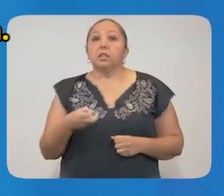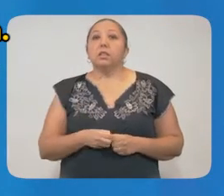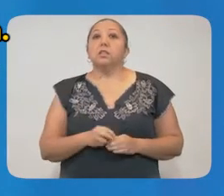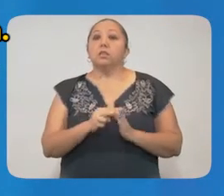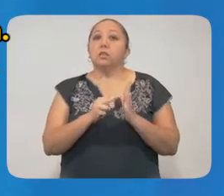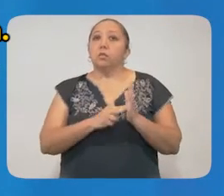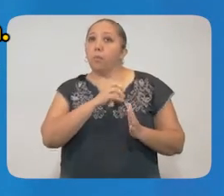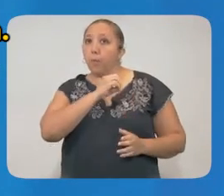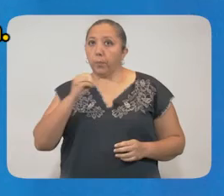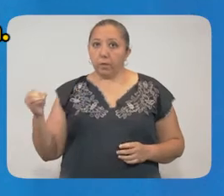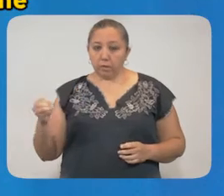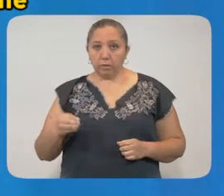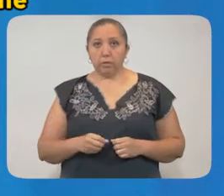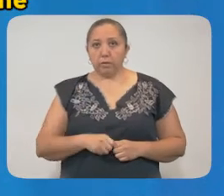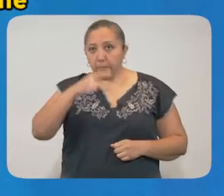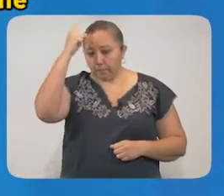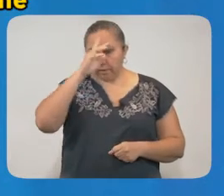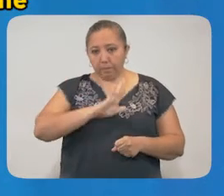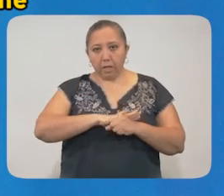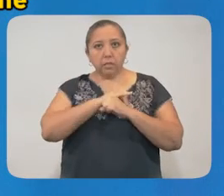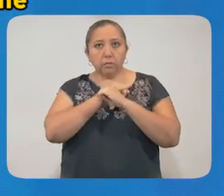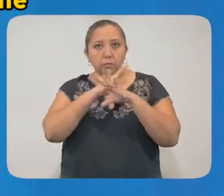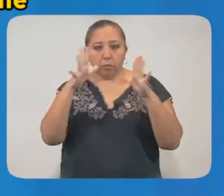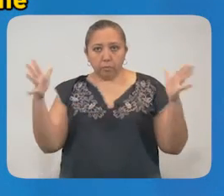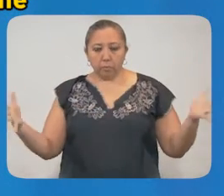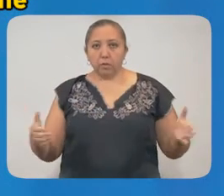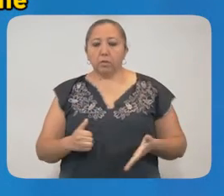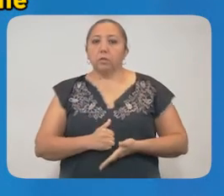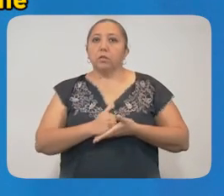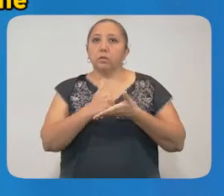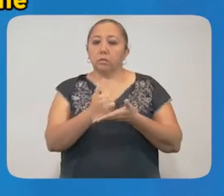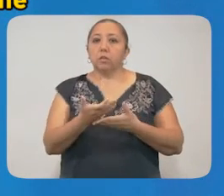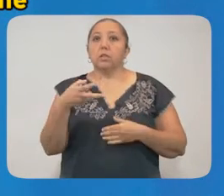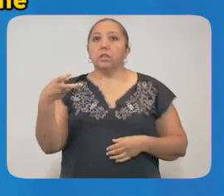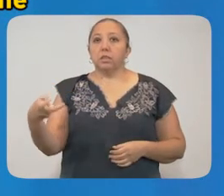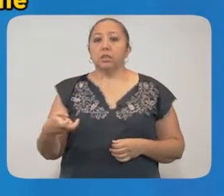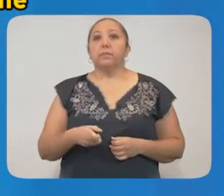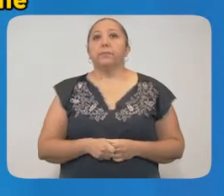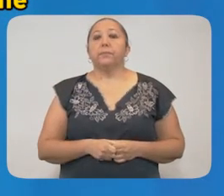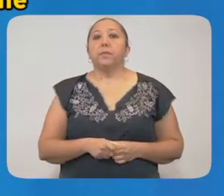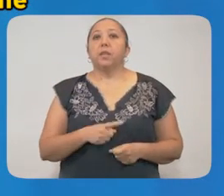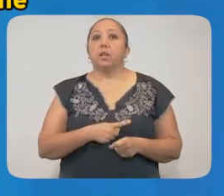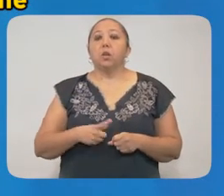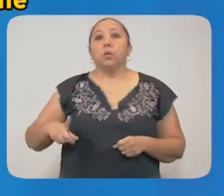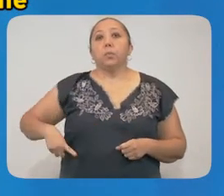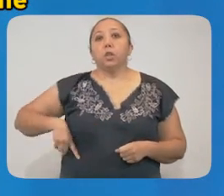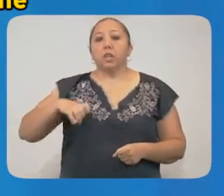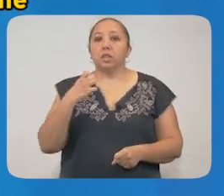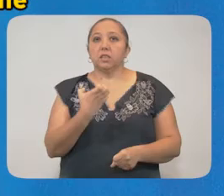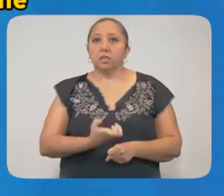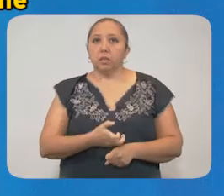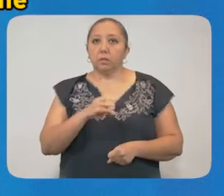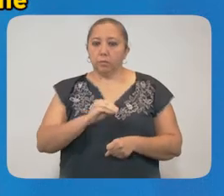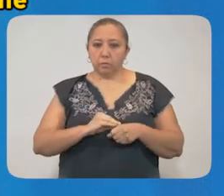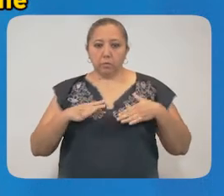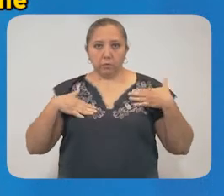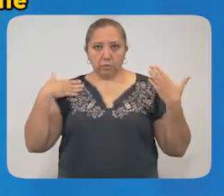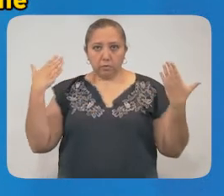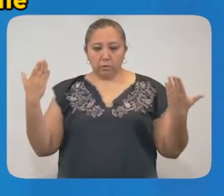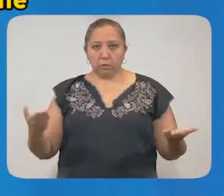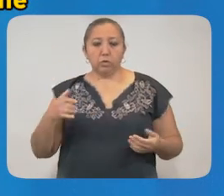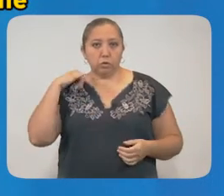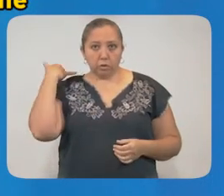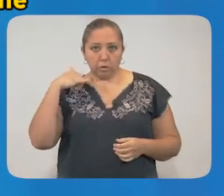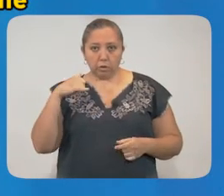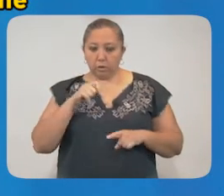medidas son obligatorias. Para mayor información y asistencia sobre esta contingencia, el Gobierno del Estado ha puesto a disposición de